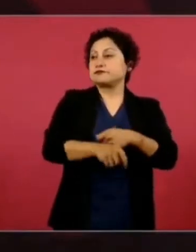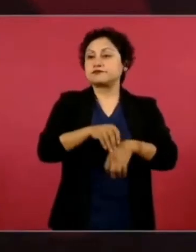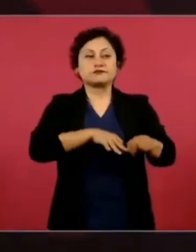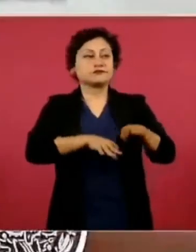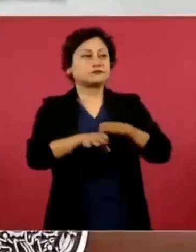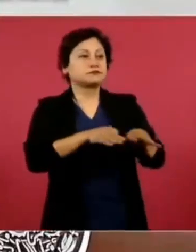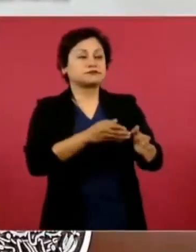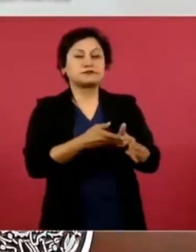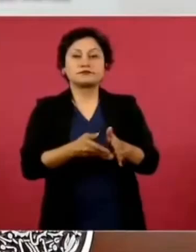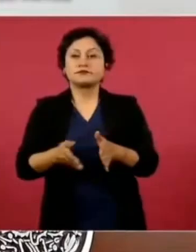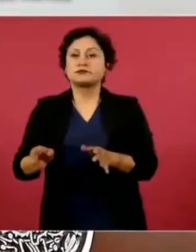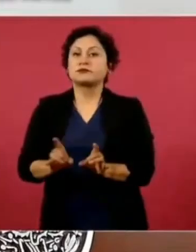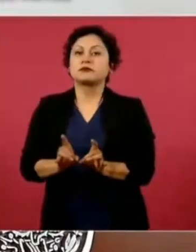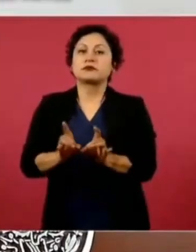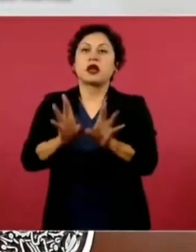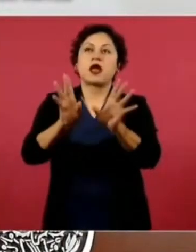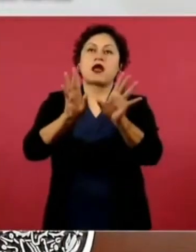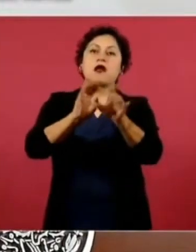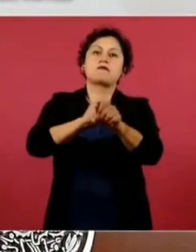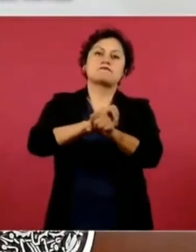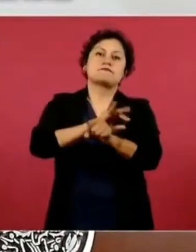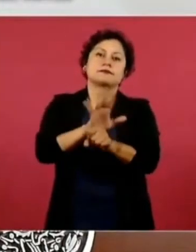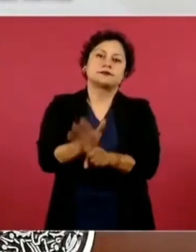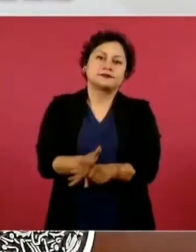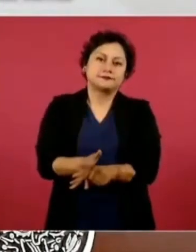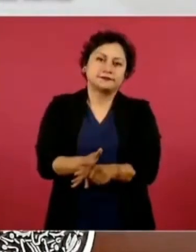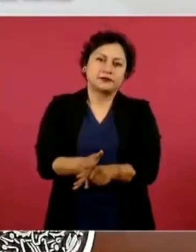que tanto dolor y tanto daño nos causa.